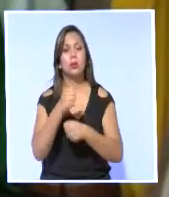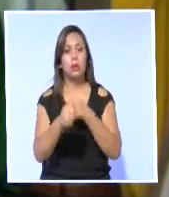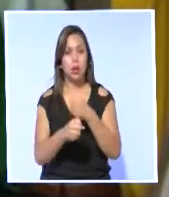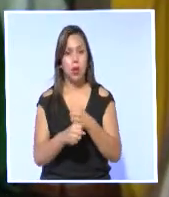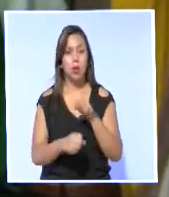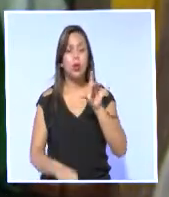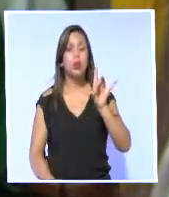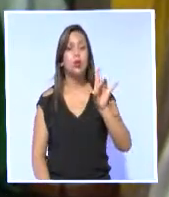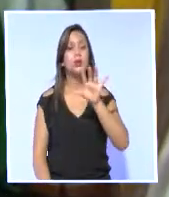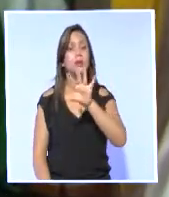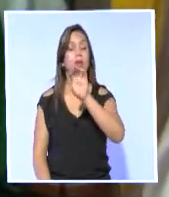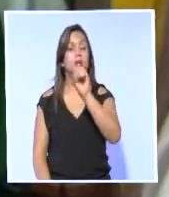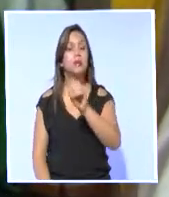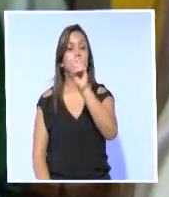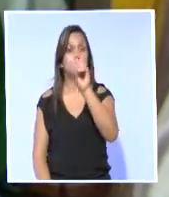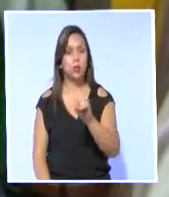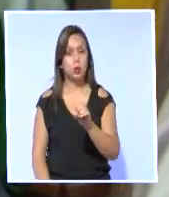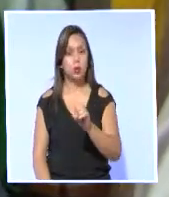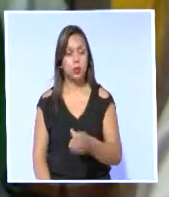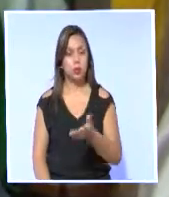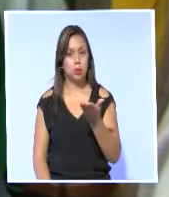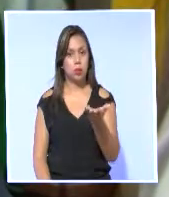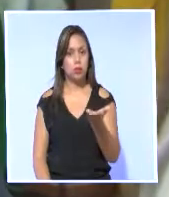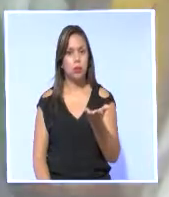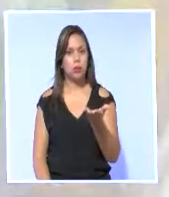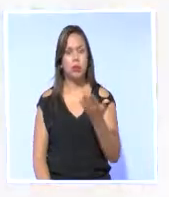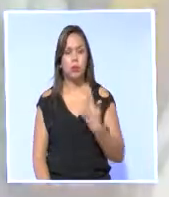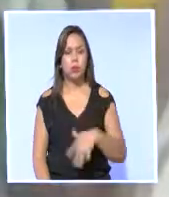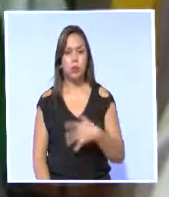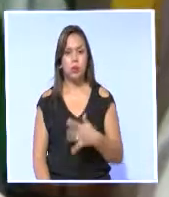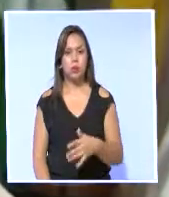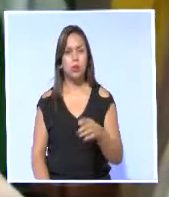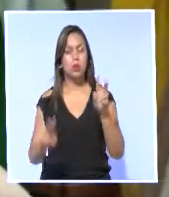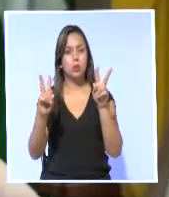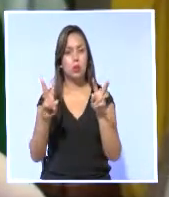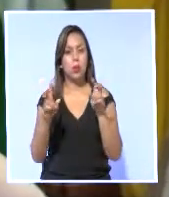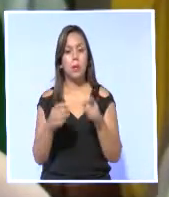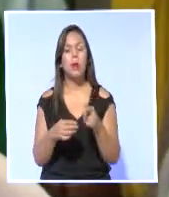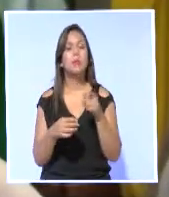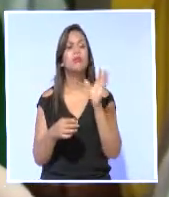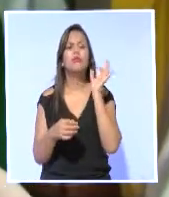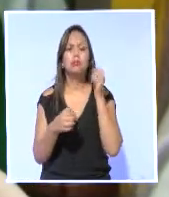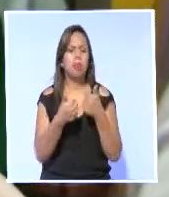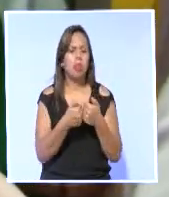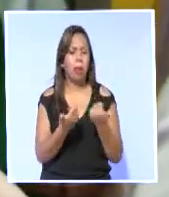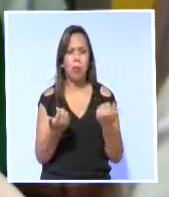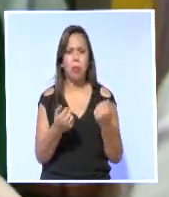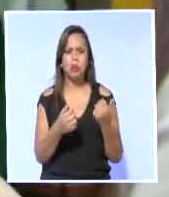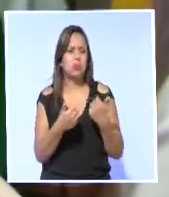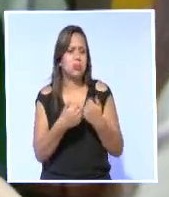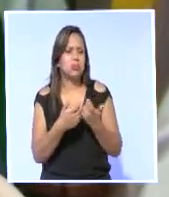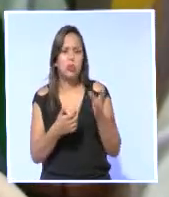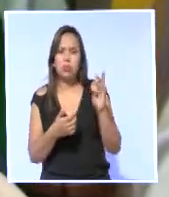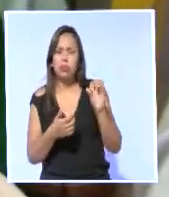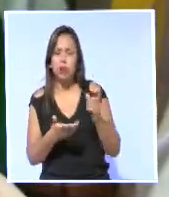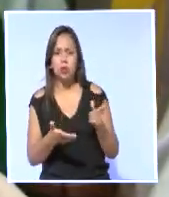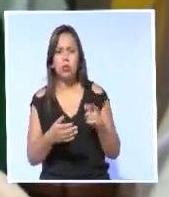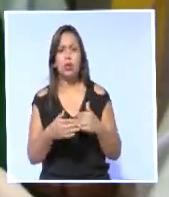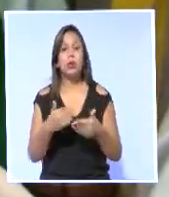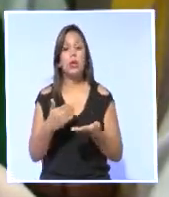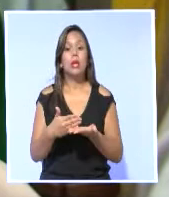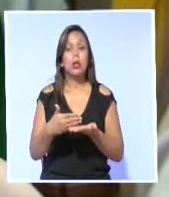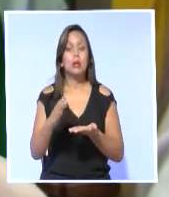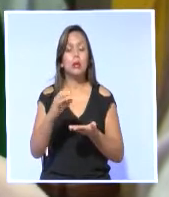el 85% de estos casos reportados pues ocasionados por parejas o exparejas y el otro porcentaje pues